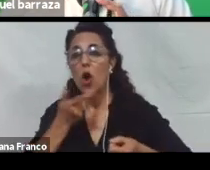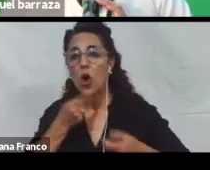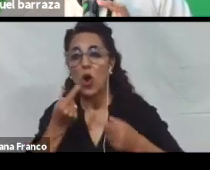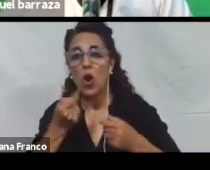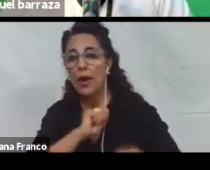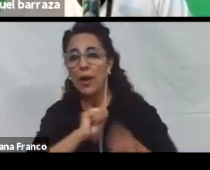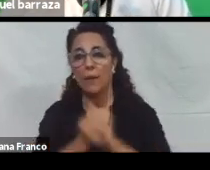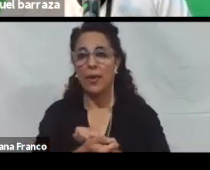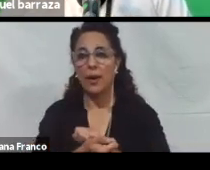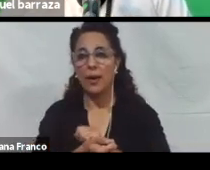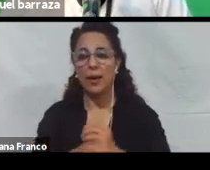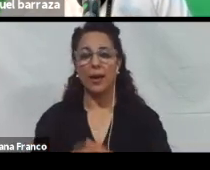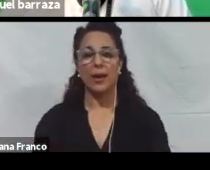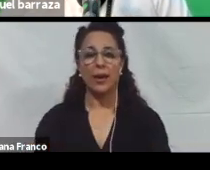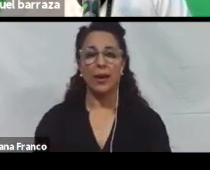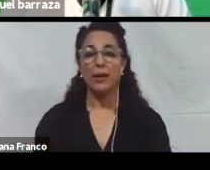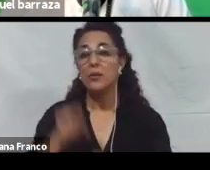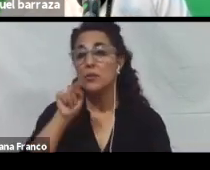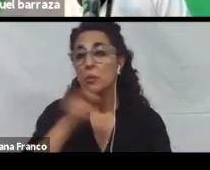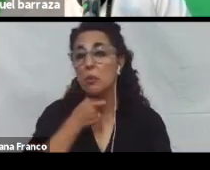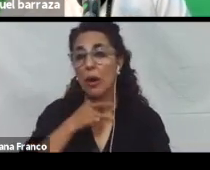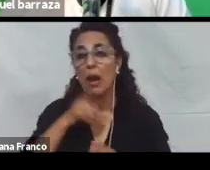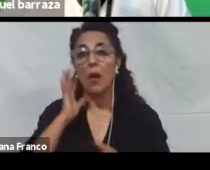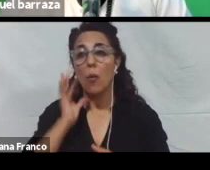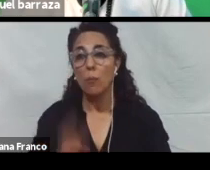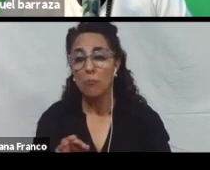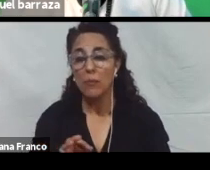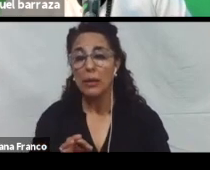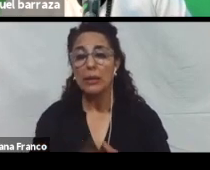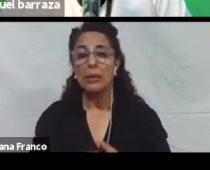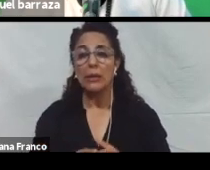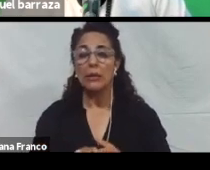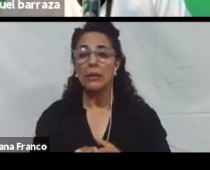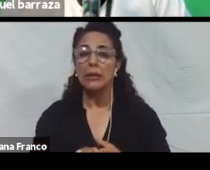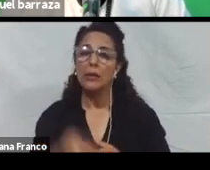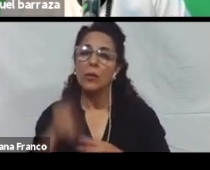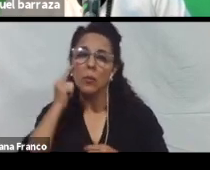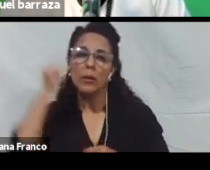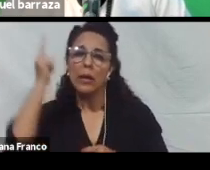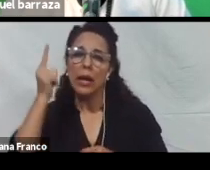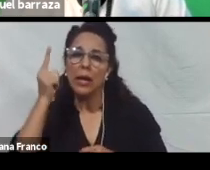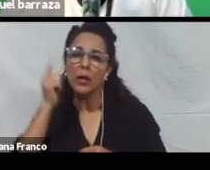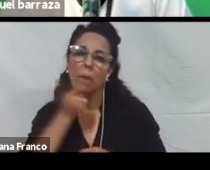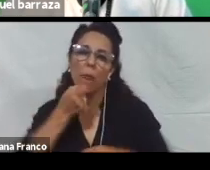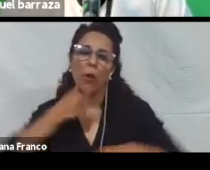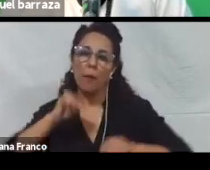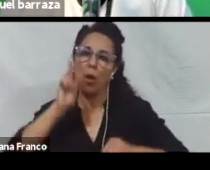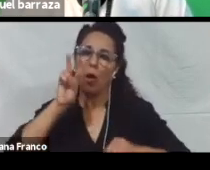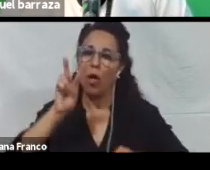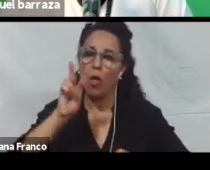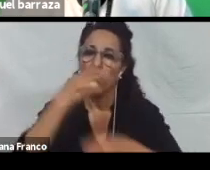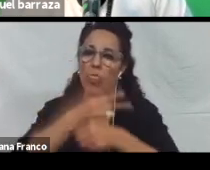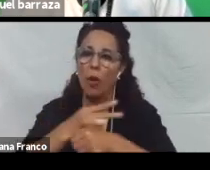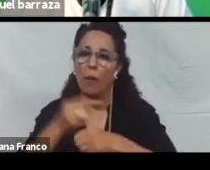Y si vos querés cumplir un criterio. Por ejemplo. Yo quiero que mi contenido sea doble A. Bueno. Esta herramienta